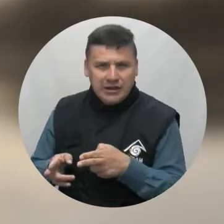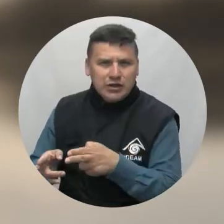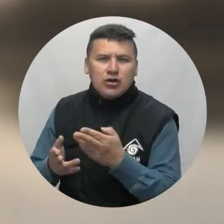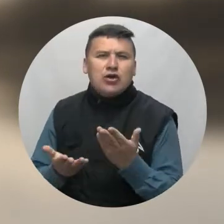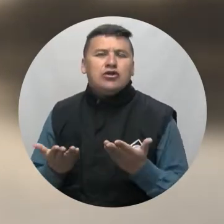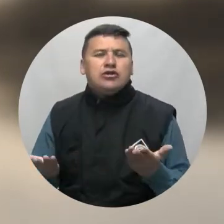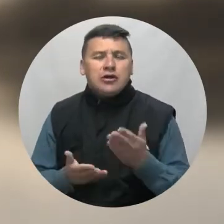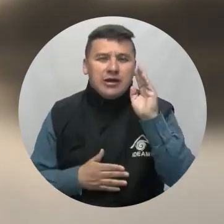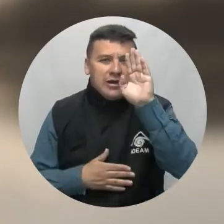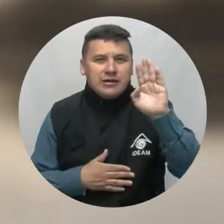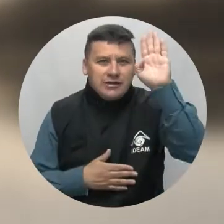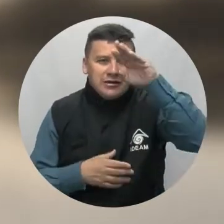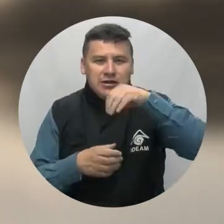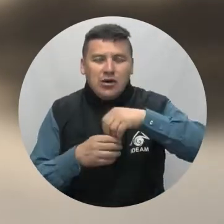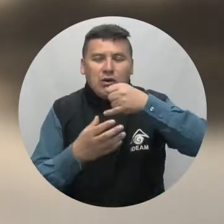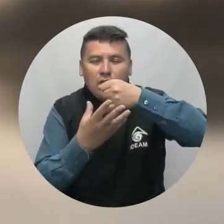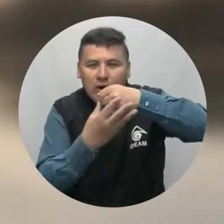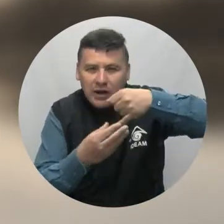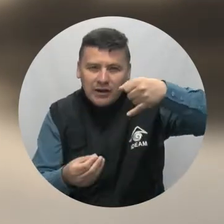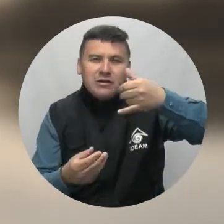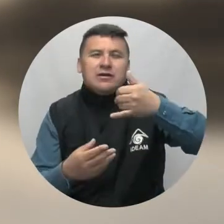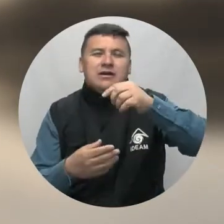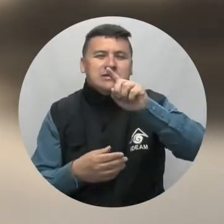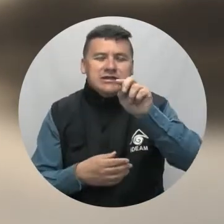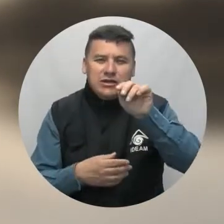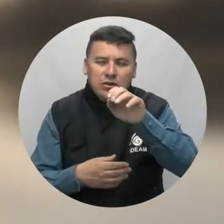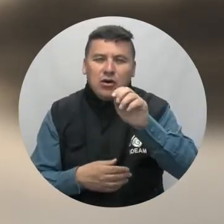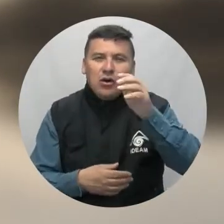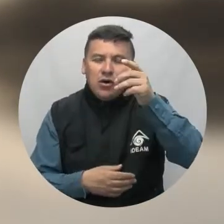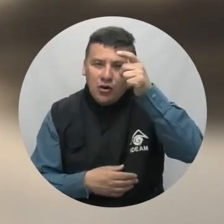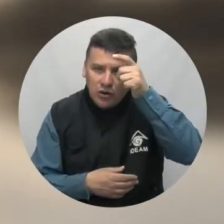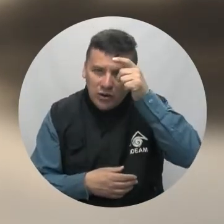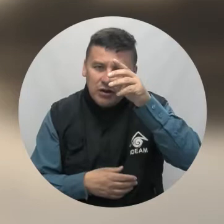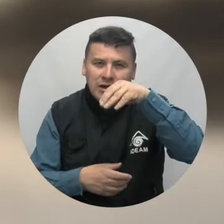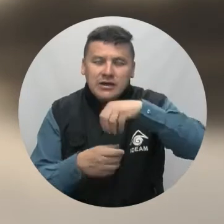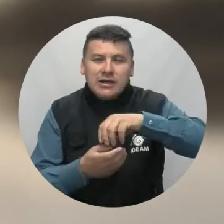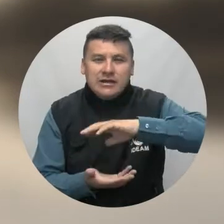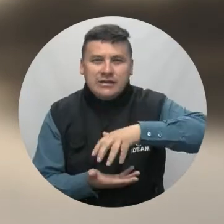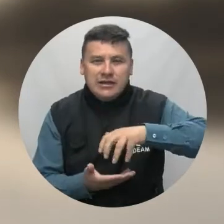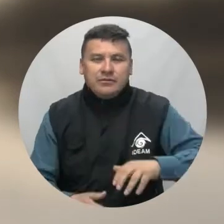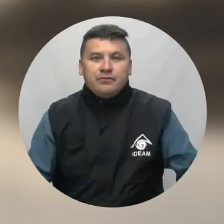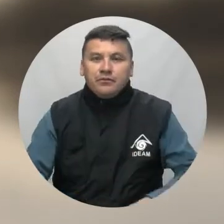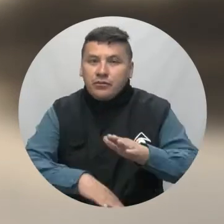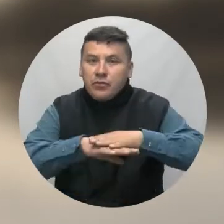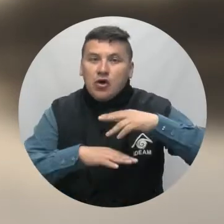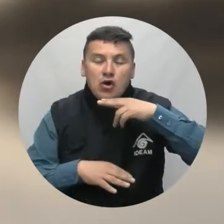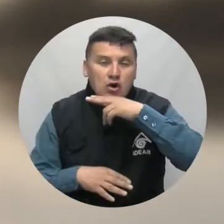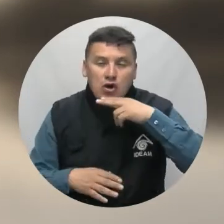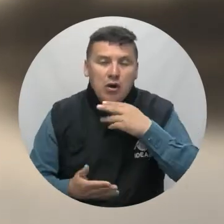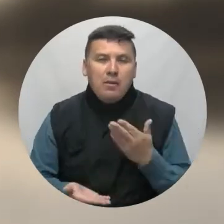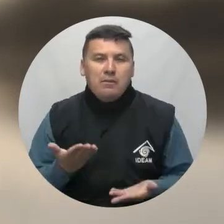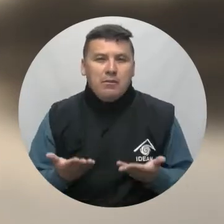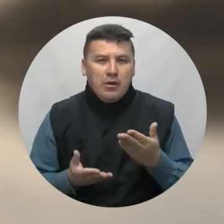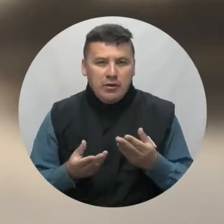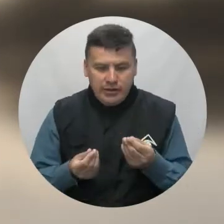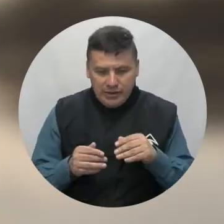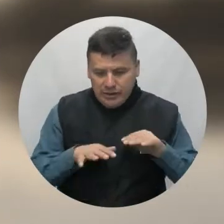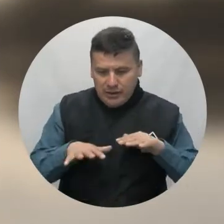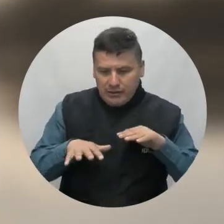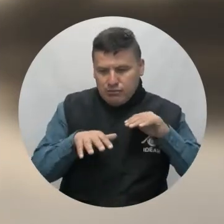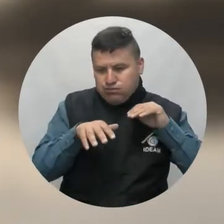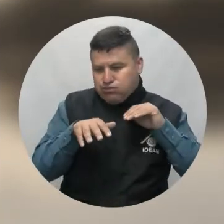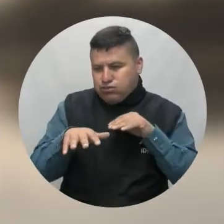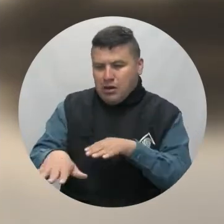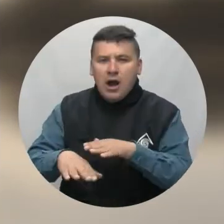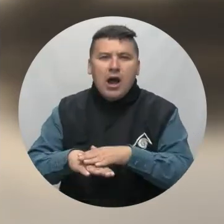ríos y riberas ubicados en los departamentos de Guainía, Sinú, Córdoba, Chocó y Santander. Alerta roja por alta probabilidad de deslizamientos